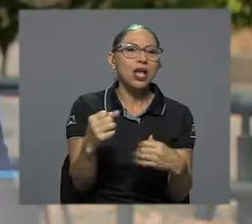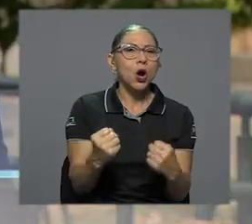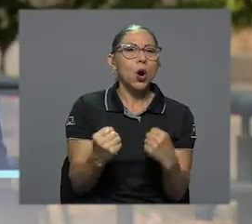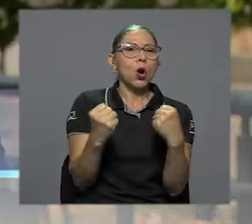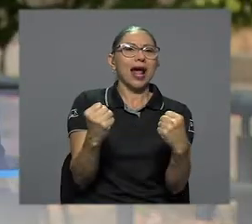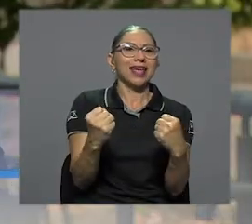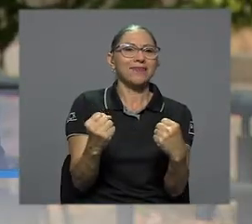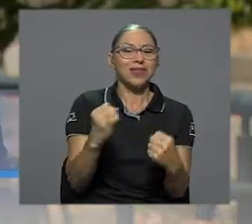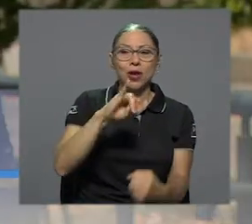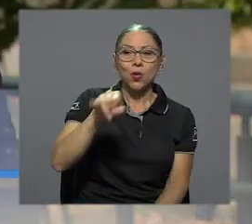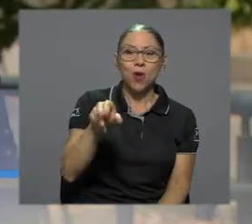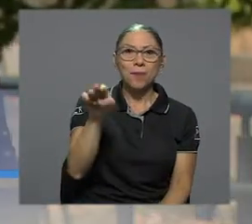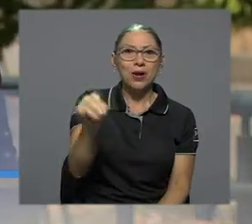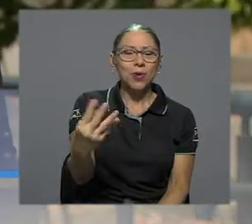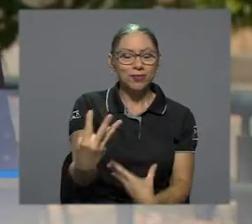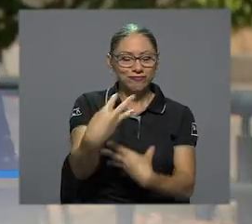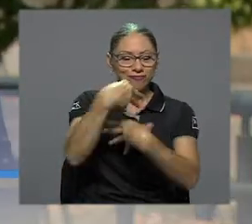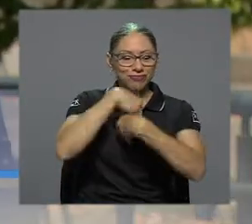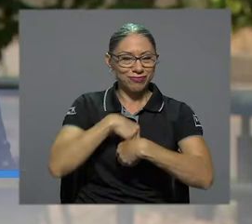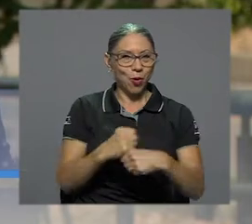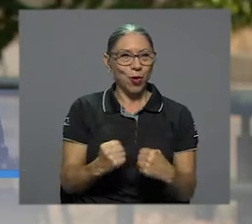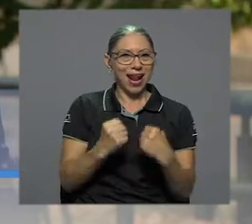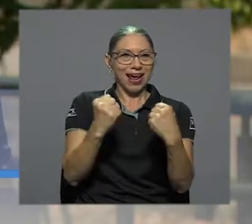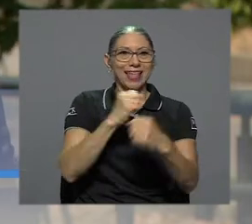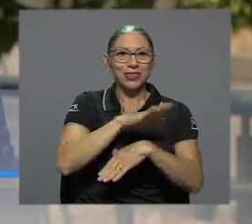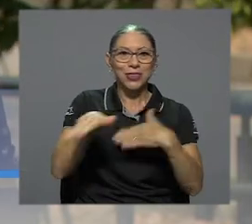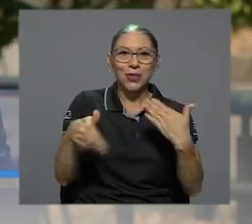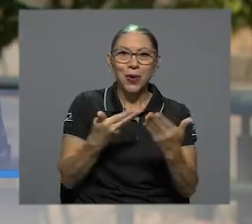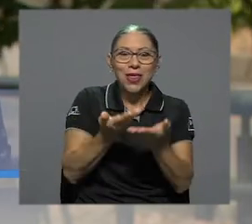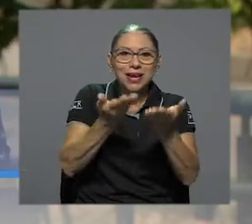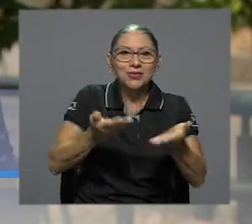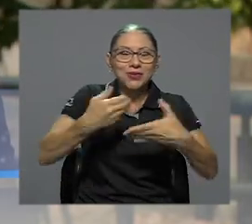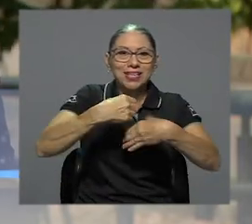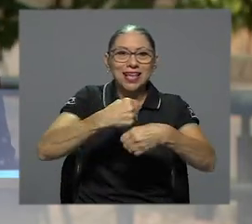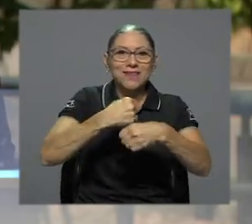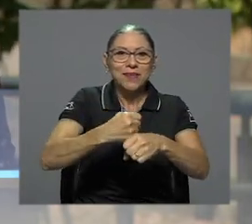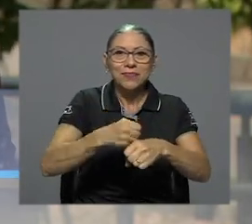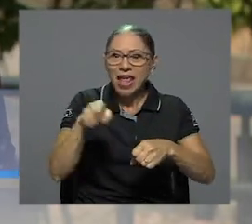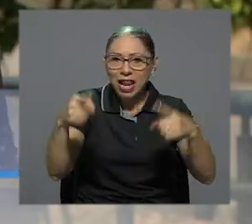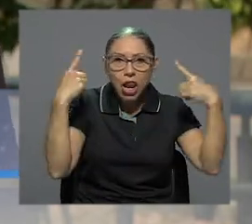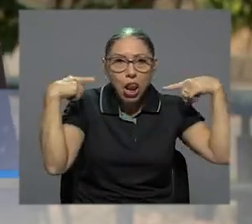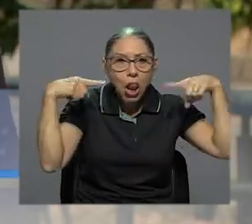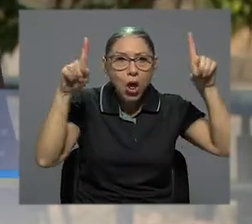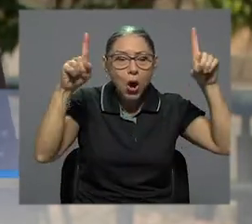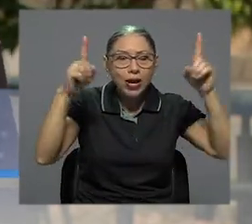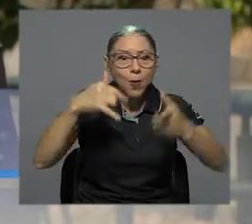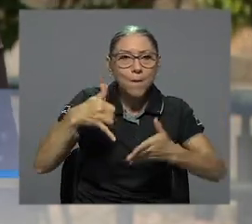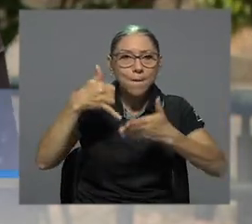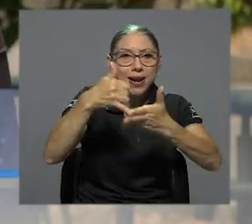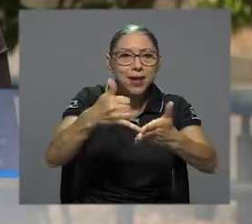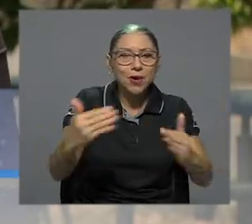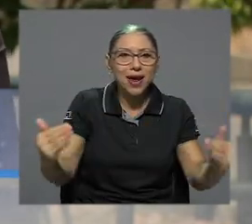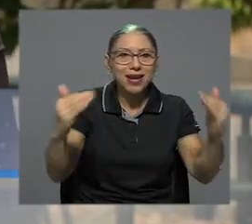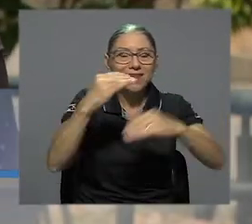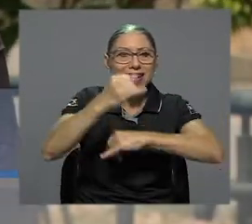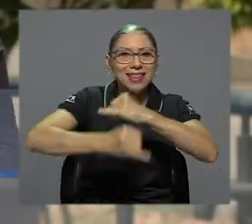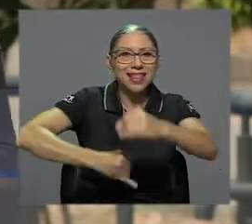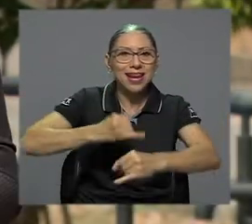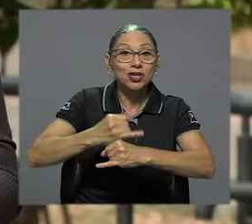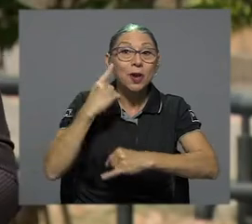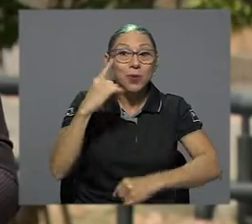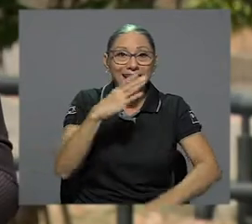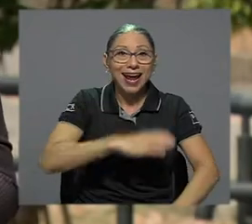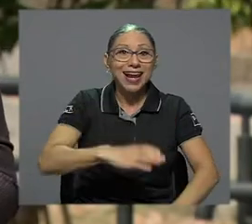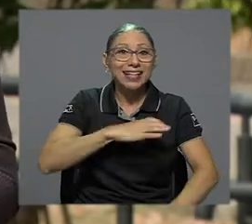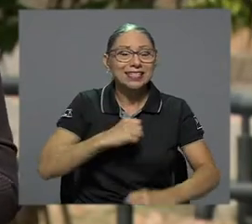es el coraje, ¿verdad? Y Juan Manuel lleva este coraje a todas las cosas que realiza, ¿verdad? Y logra conseguir este premio a nivel